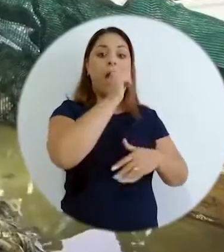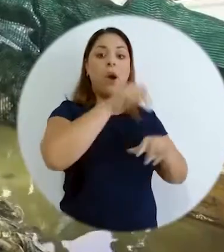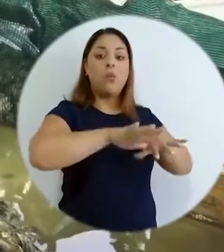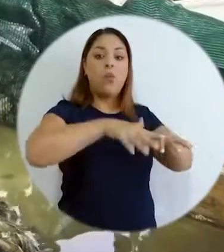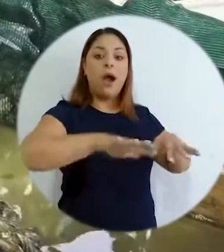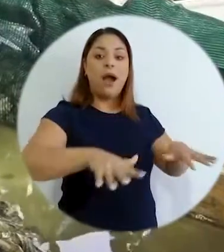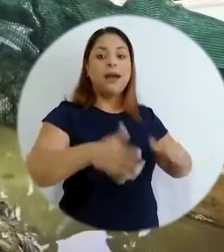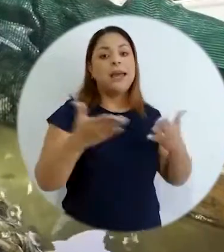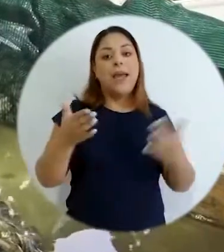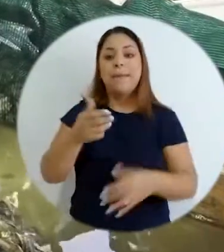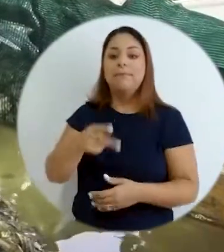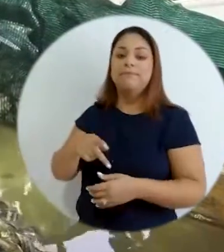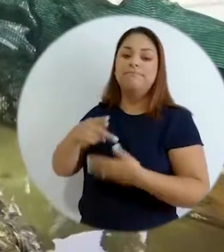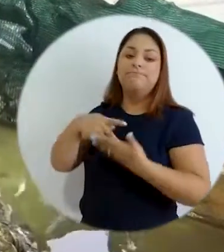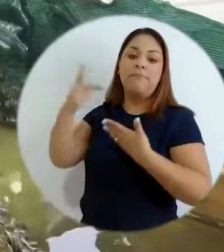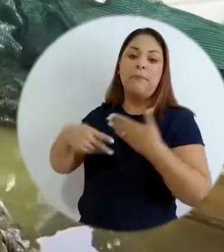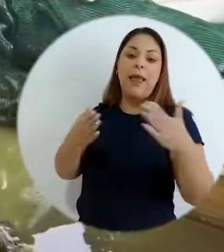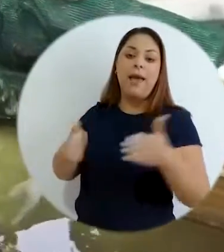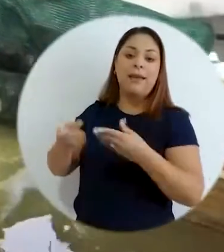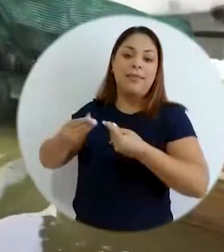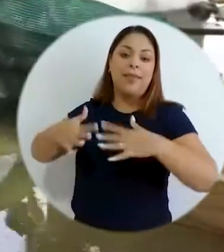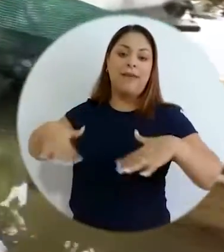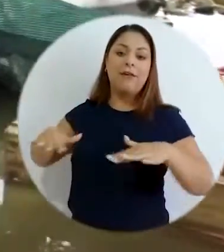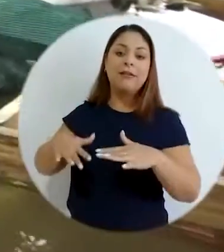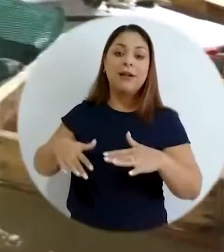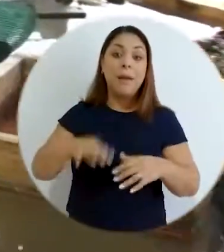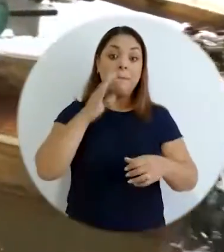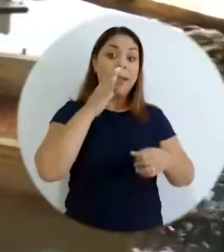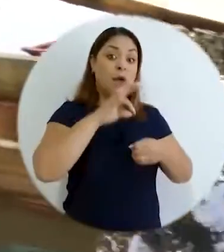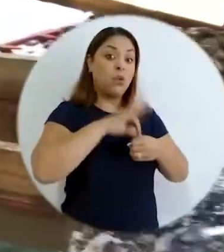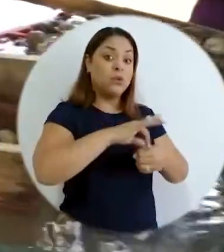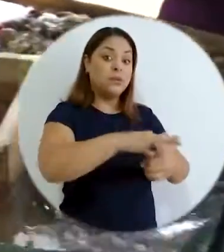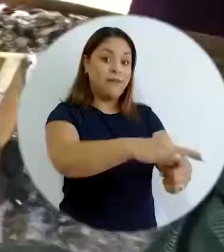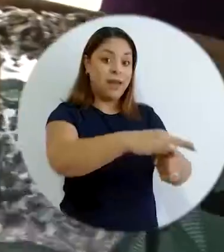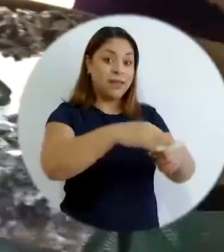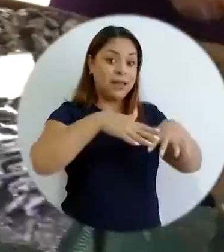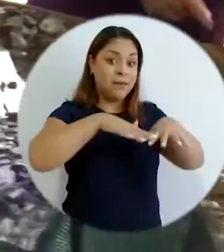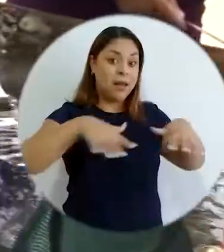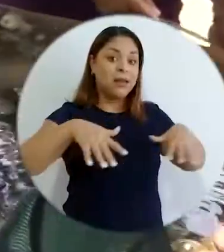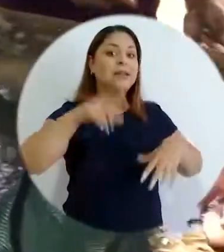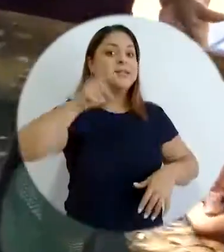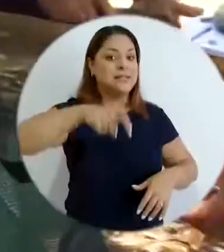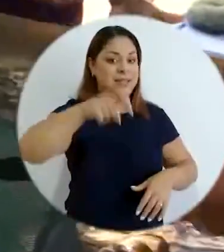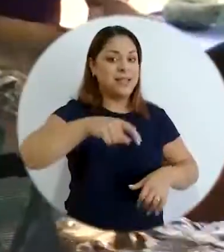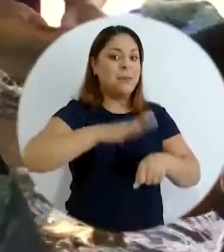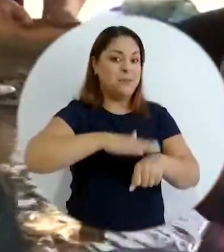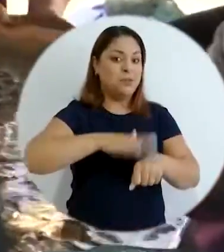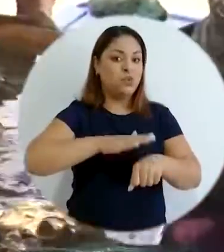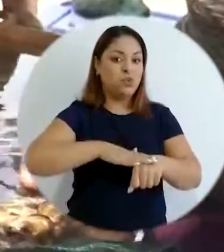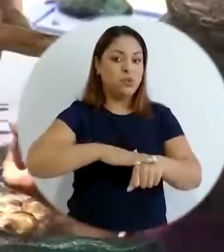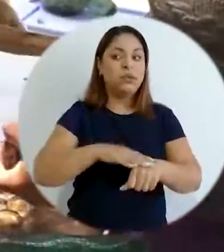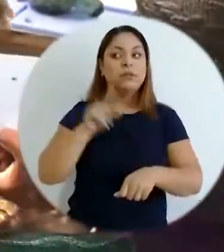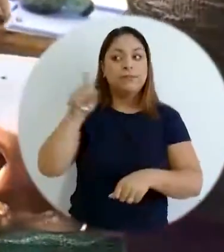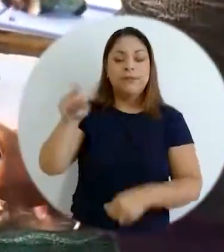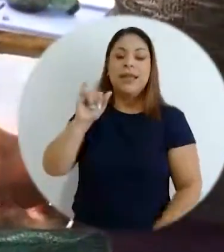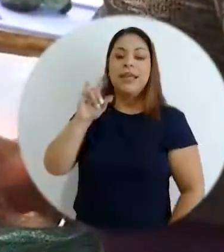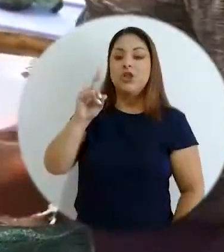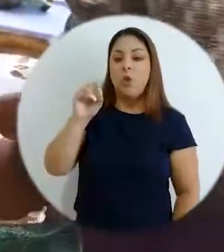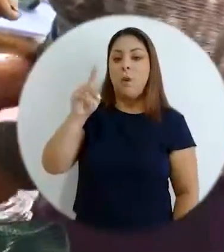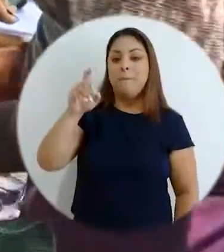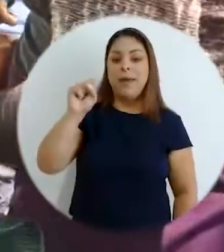un plano en la tierra y para cultivar en el mar se ocupa un plano y un permiso entonces el INCOPESCA ha ayudado